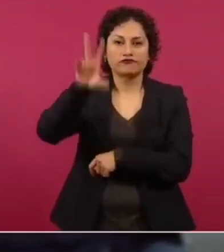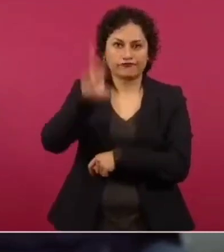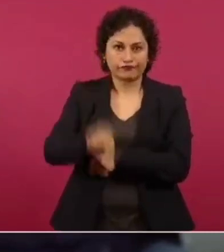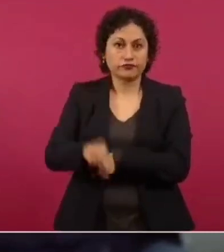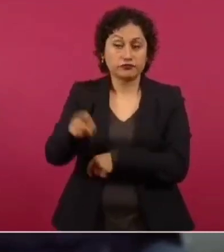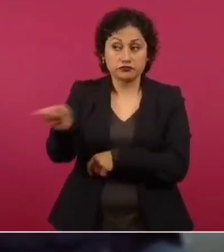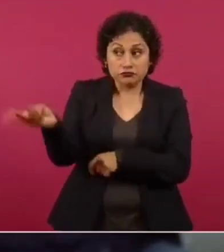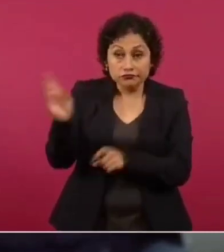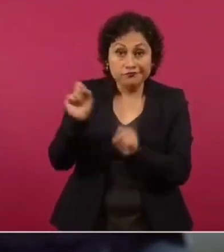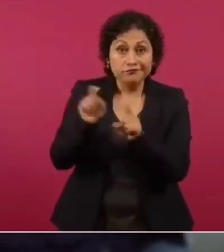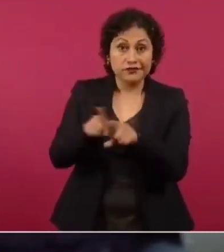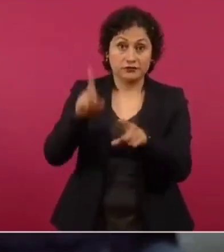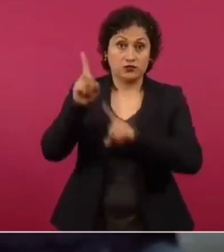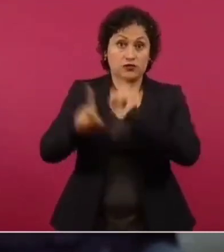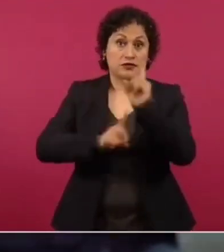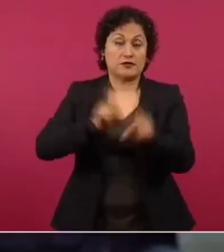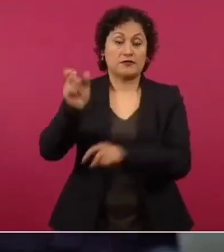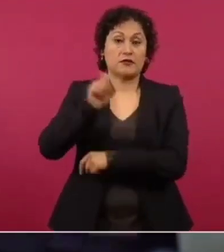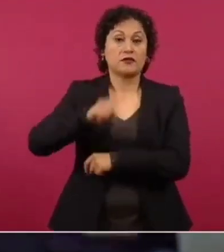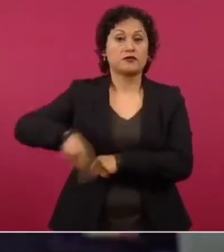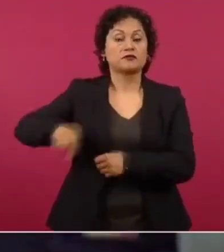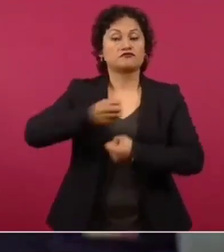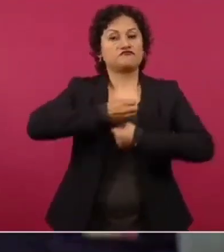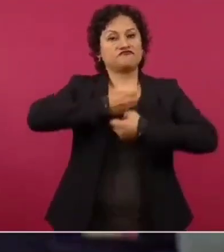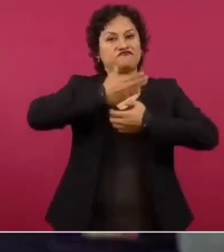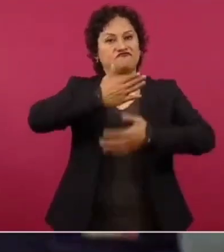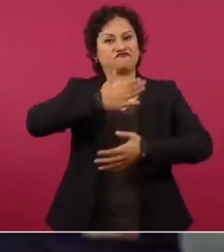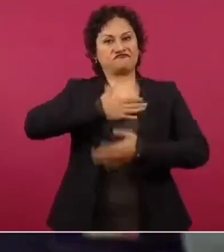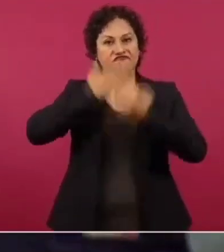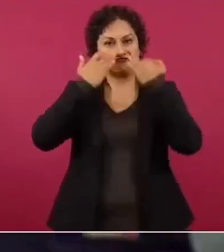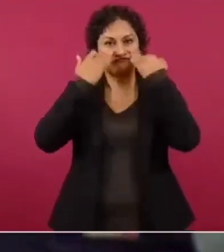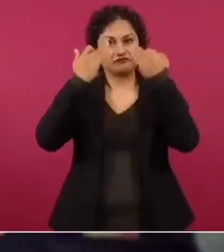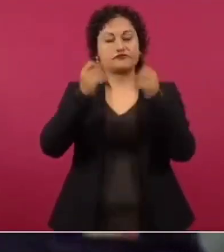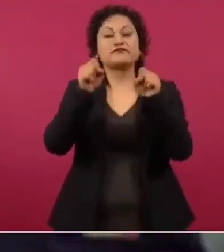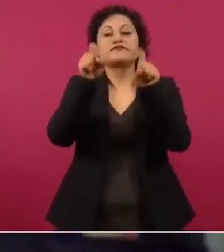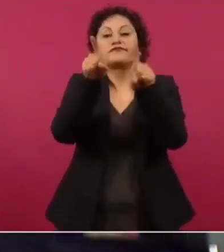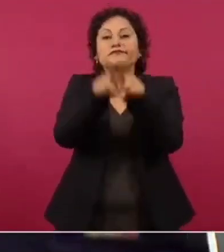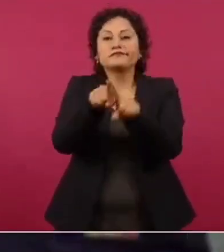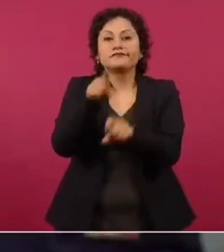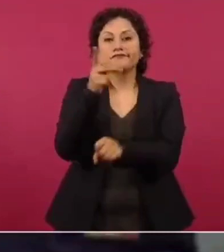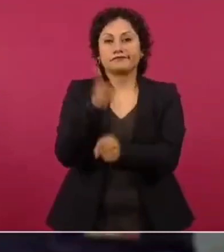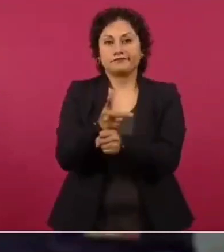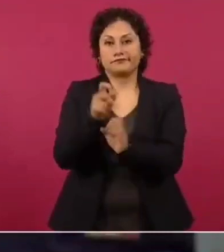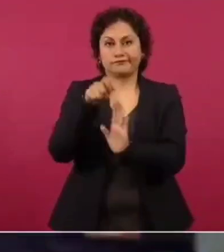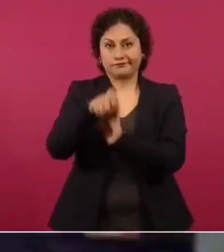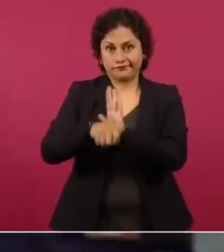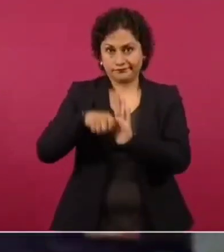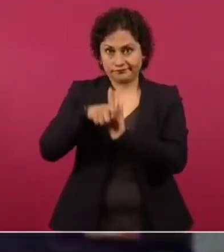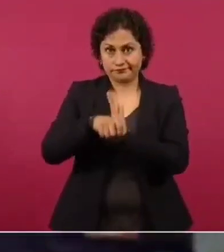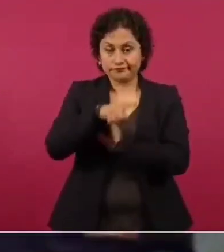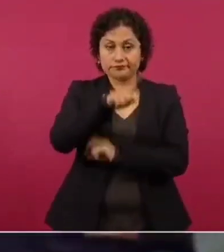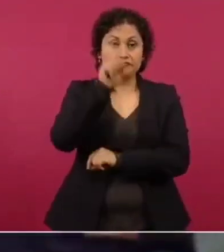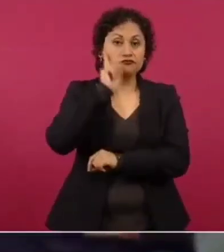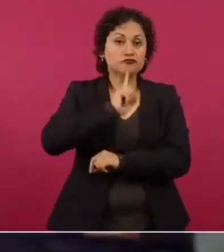testimonio, que de hecho hay audios de reuniones en donde Ana Gabriela Guevara ha condicionado la entrega de estos apoyos a